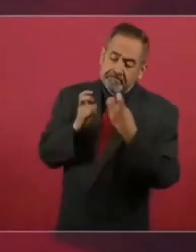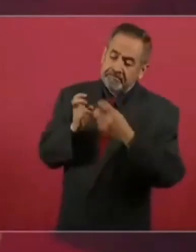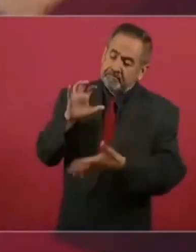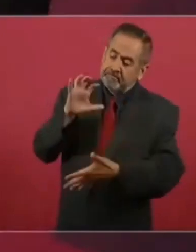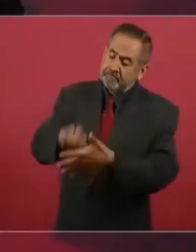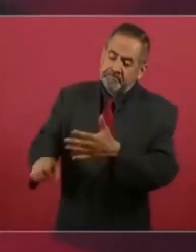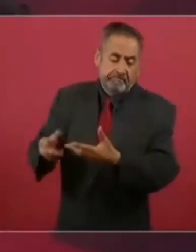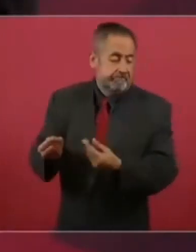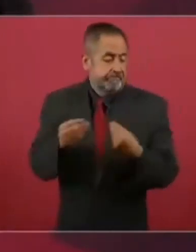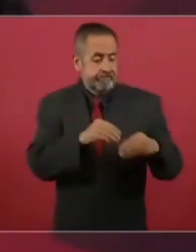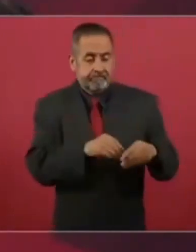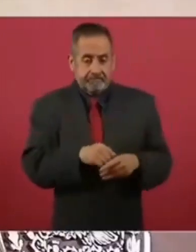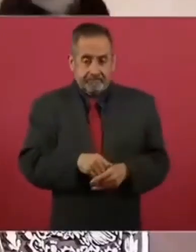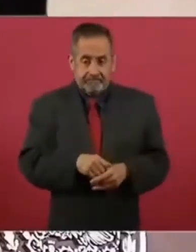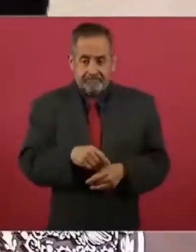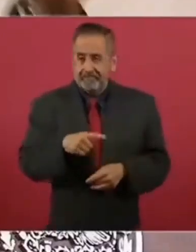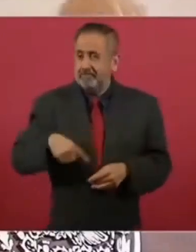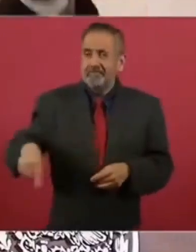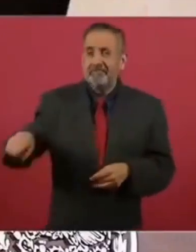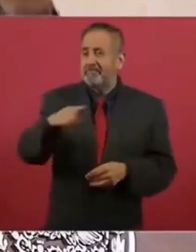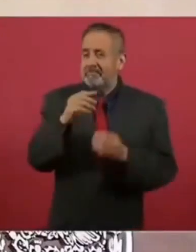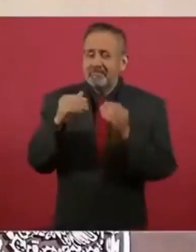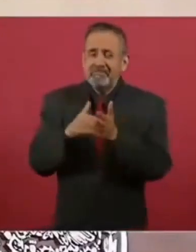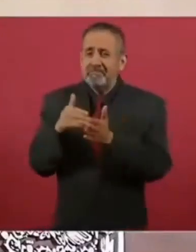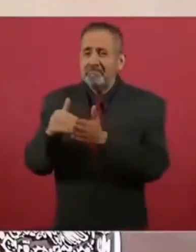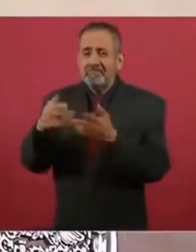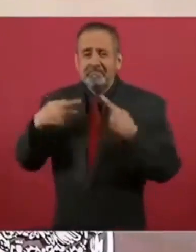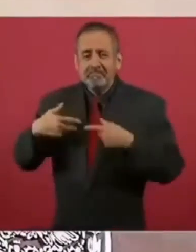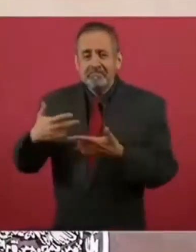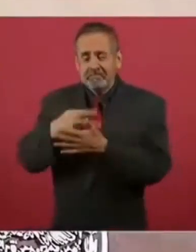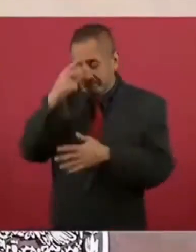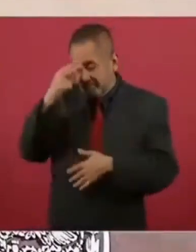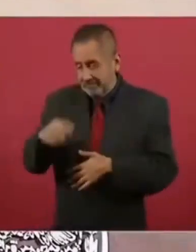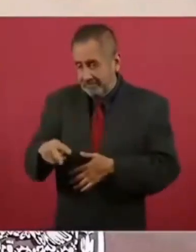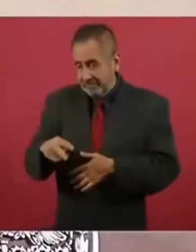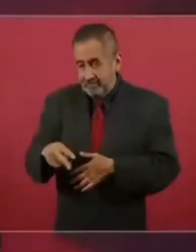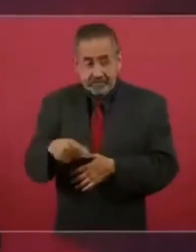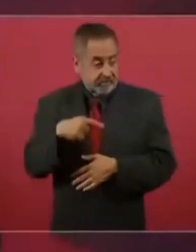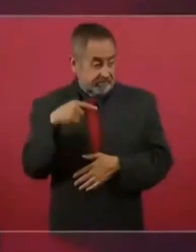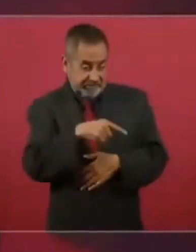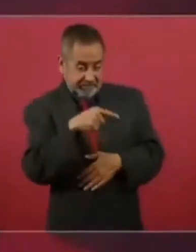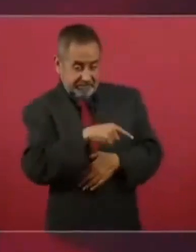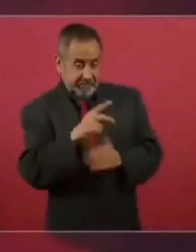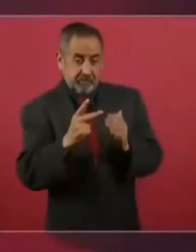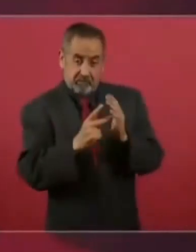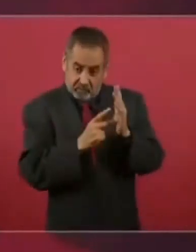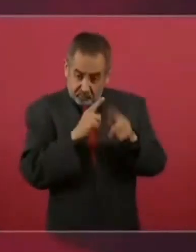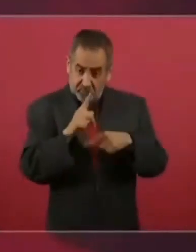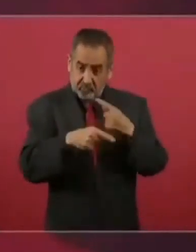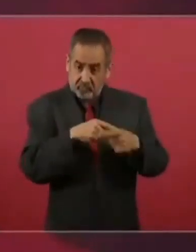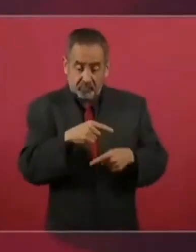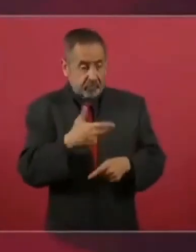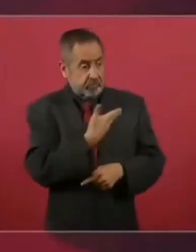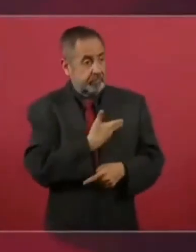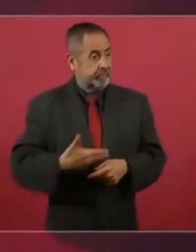que causaron la desgracia de millones de mexicanos. Va a ser muy difícil.